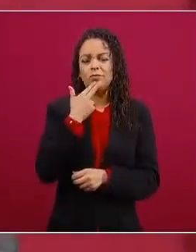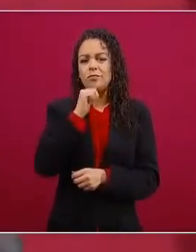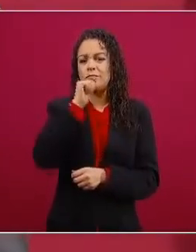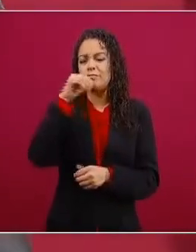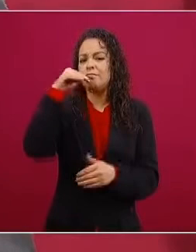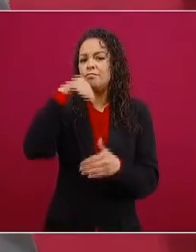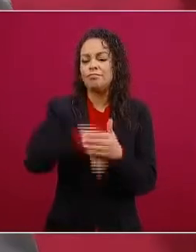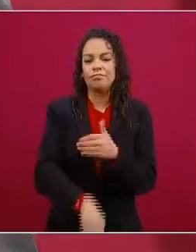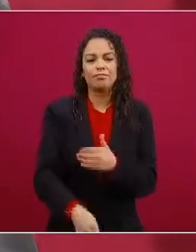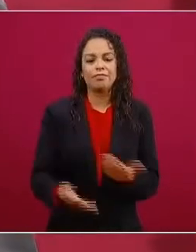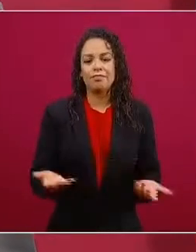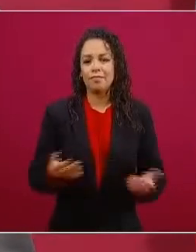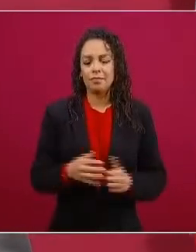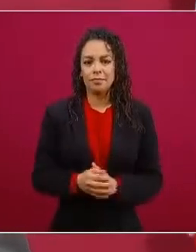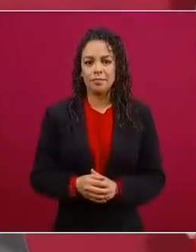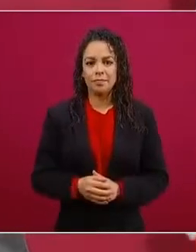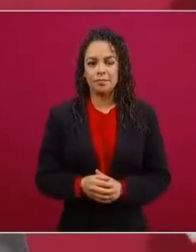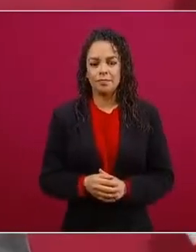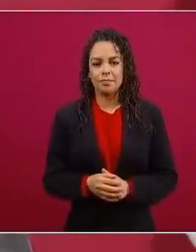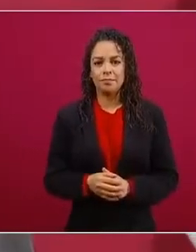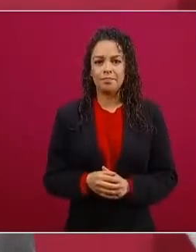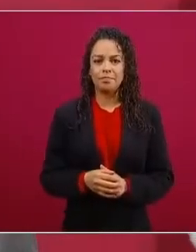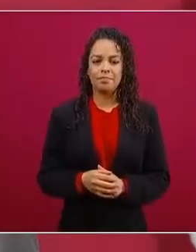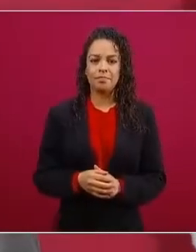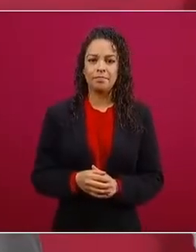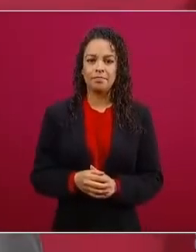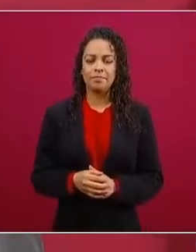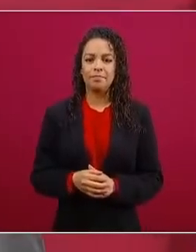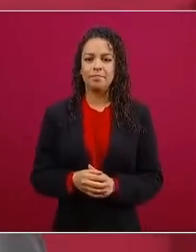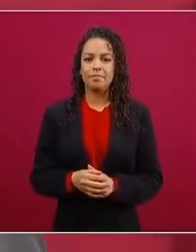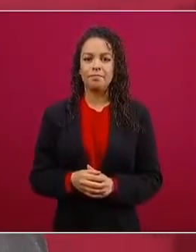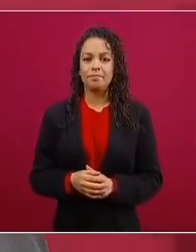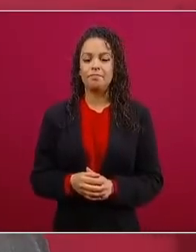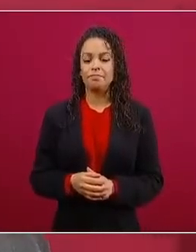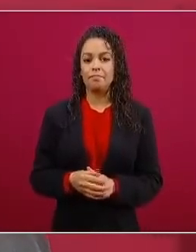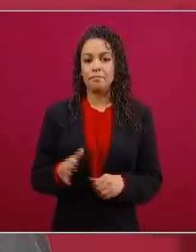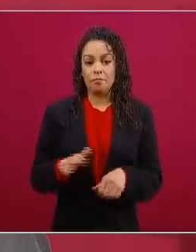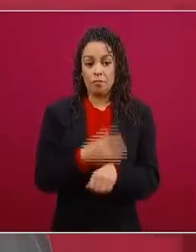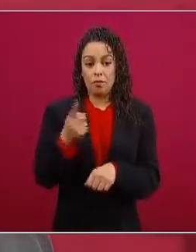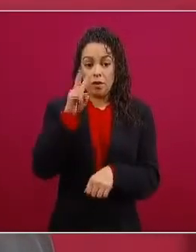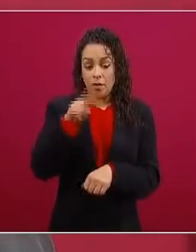que no piensa en la gente,